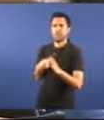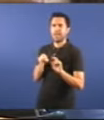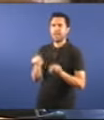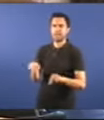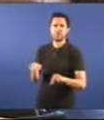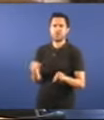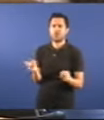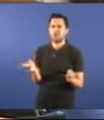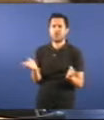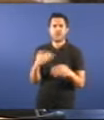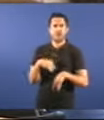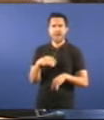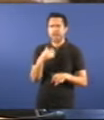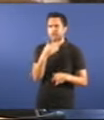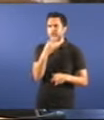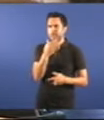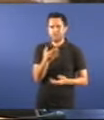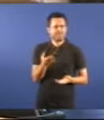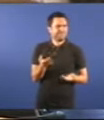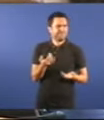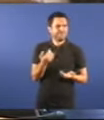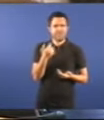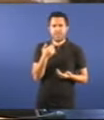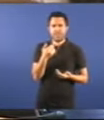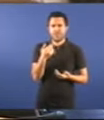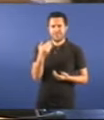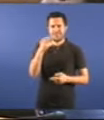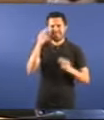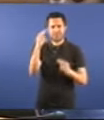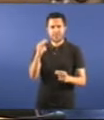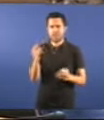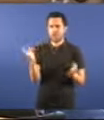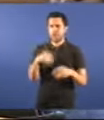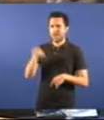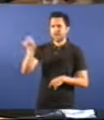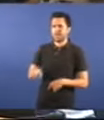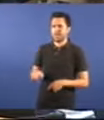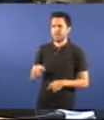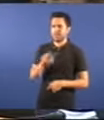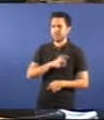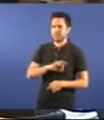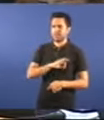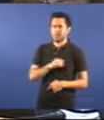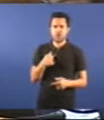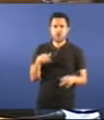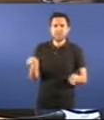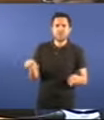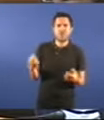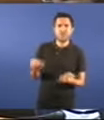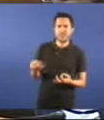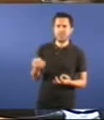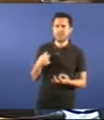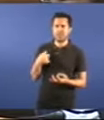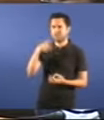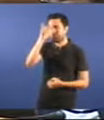é indecente. Mire, señor Feijó, señor Feijó, sabe... Pero isto é demasiado. É que é